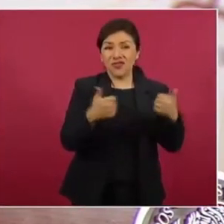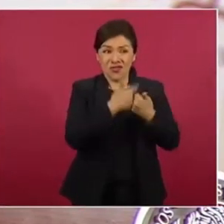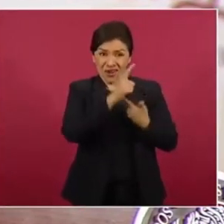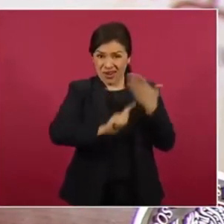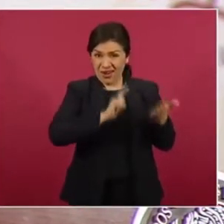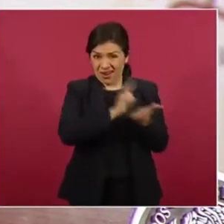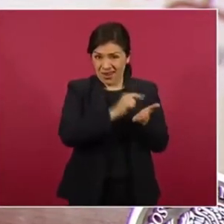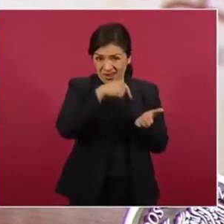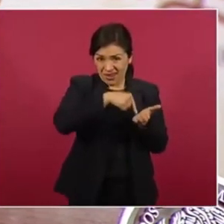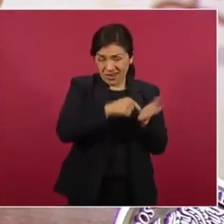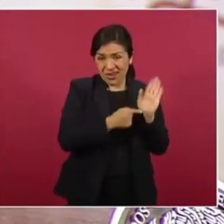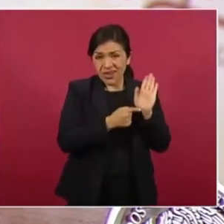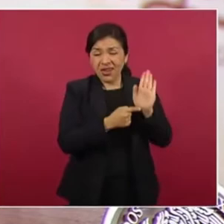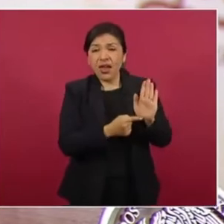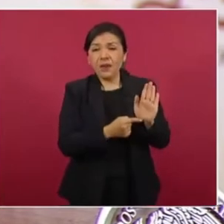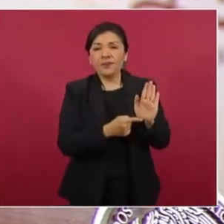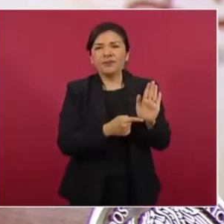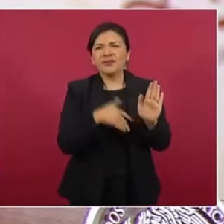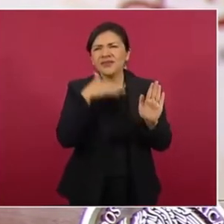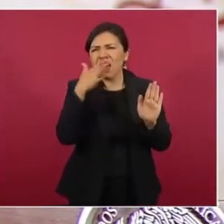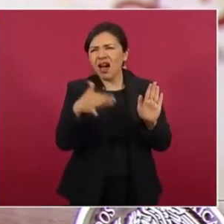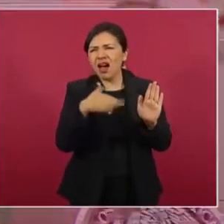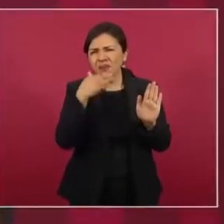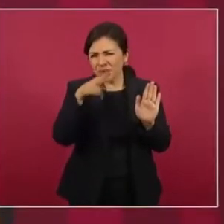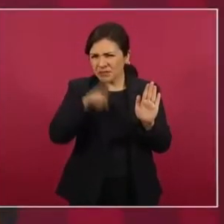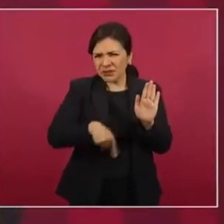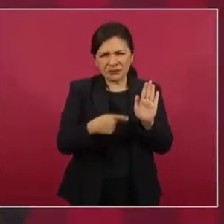tramposa,